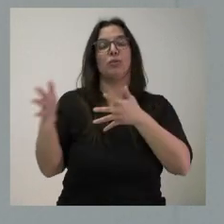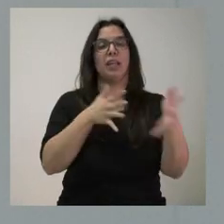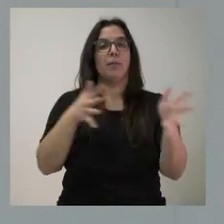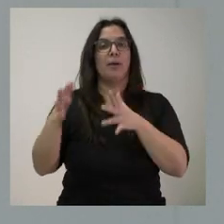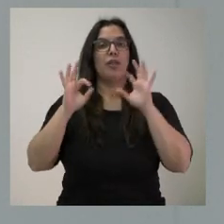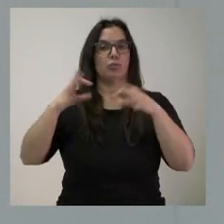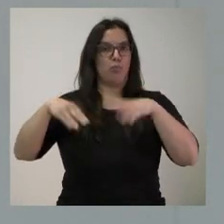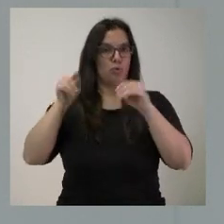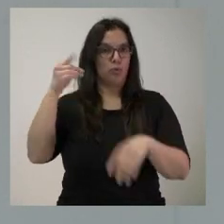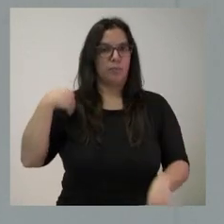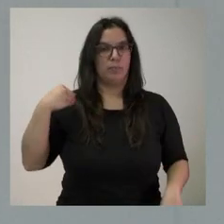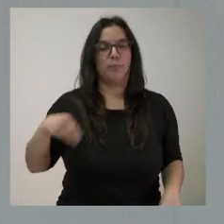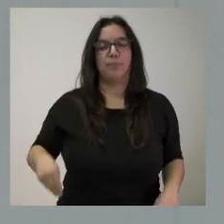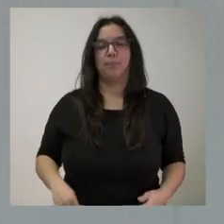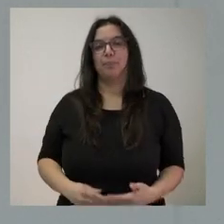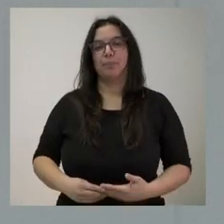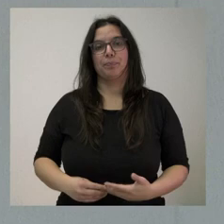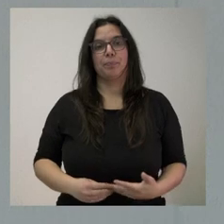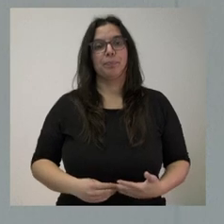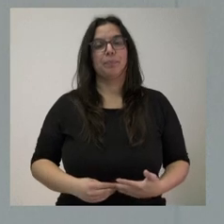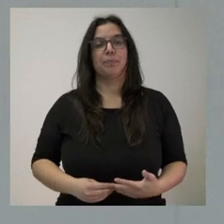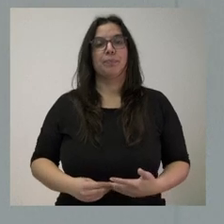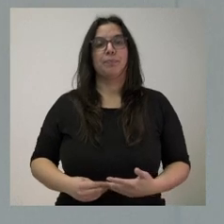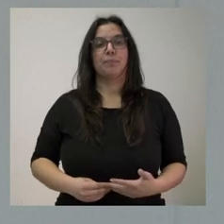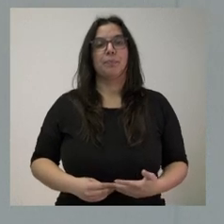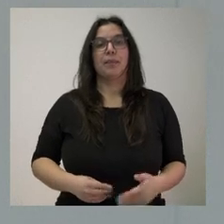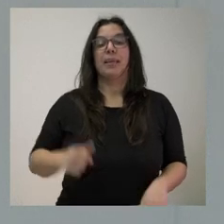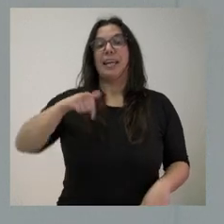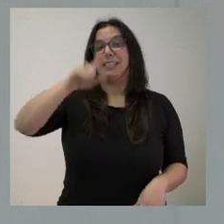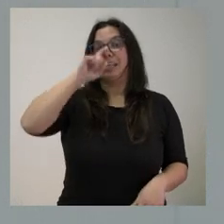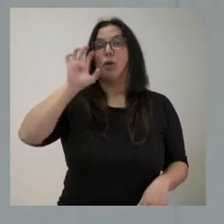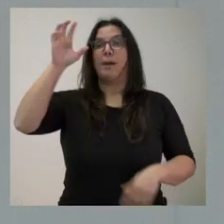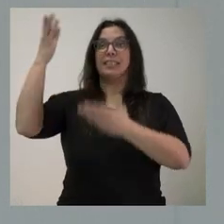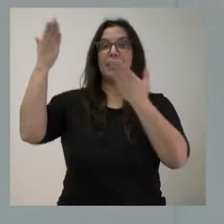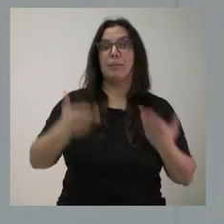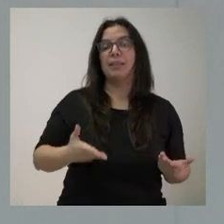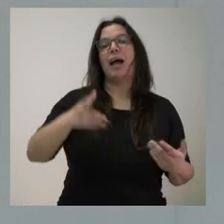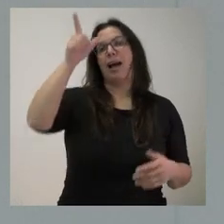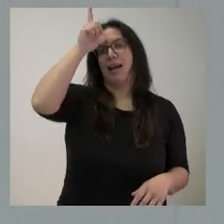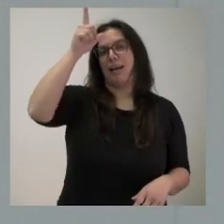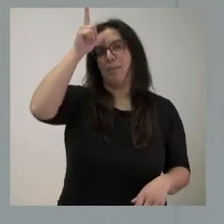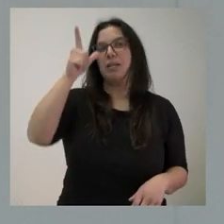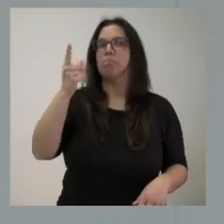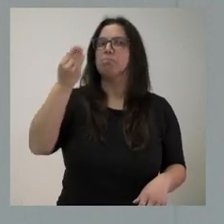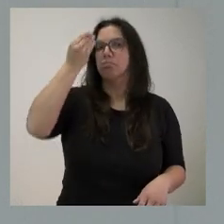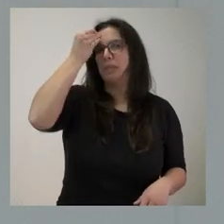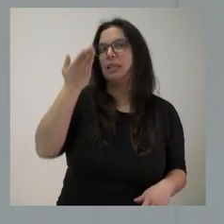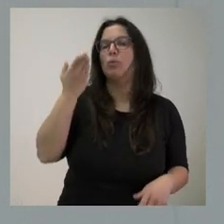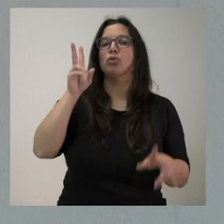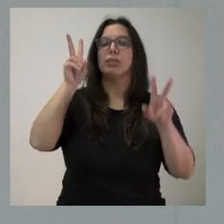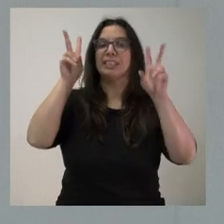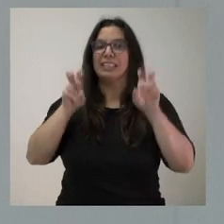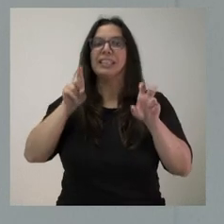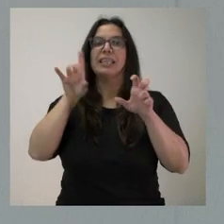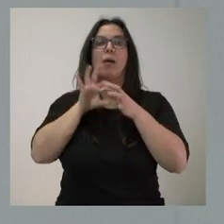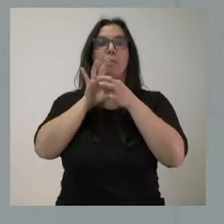burgalesa. El país invitado en esta ocasión es Alemania. Nos parece un país, desde el punto de vista del